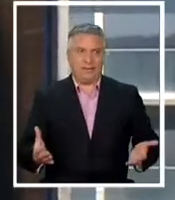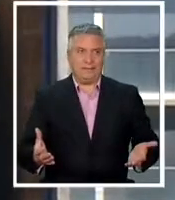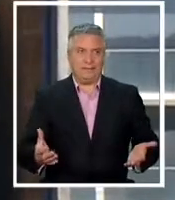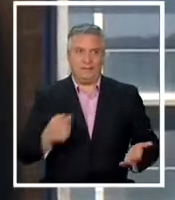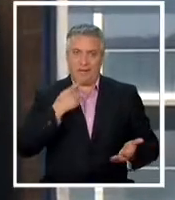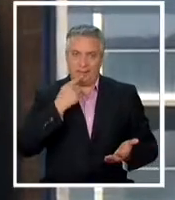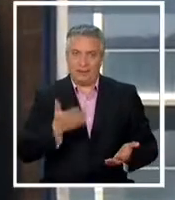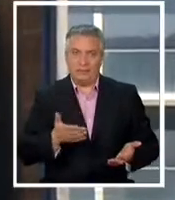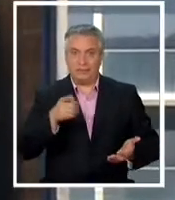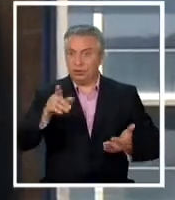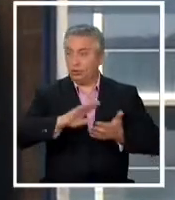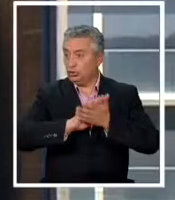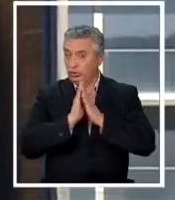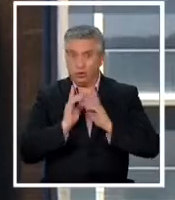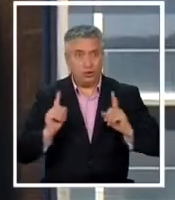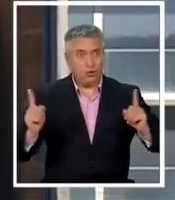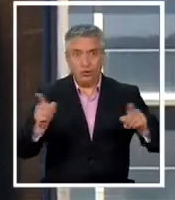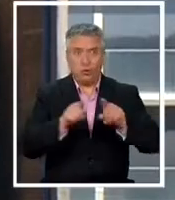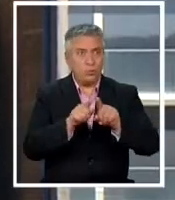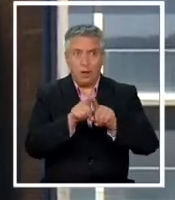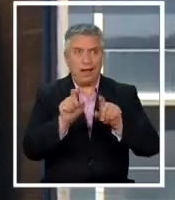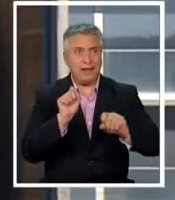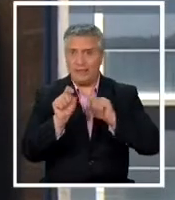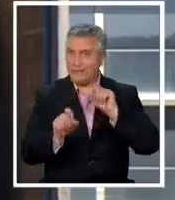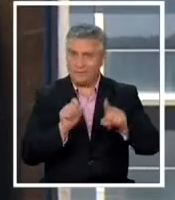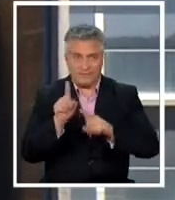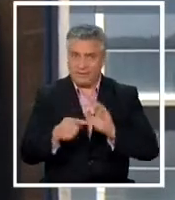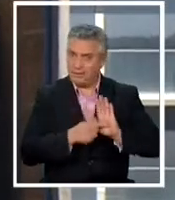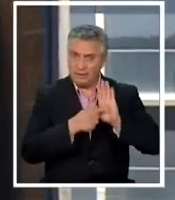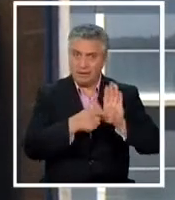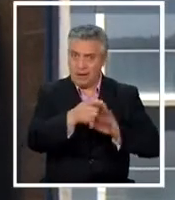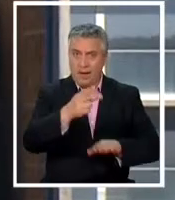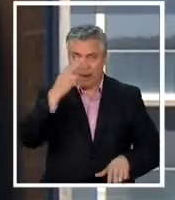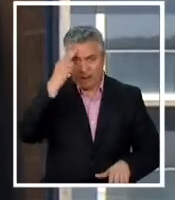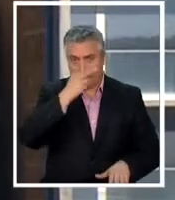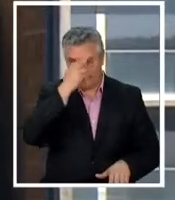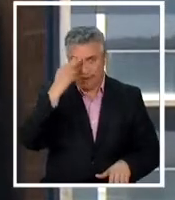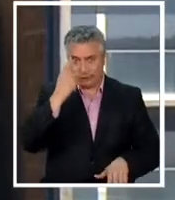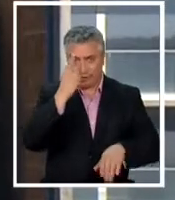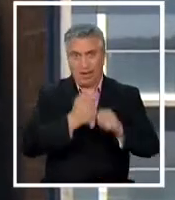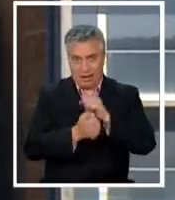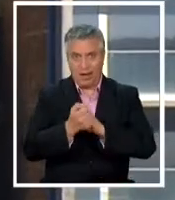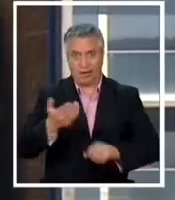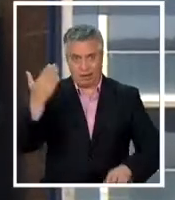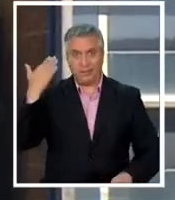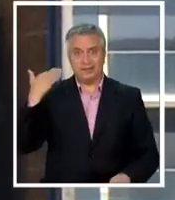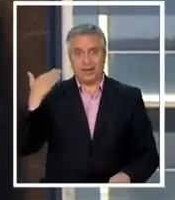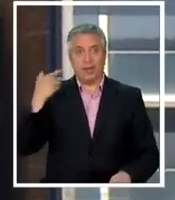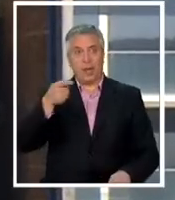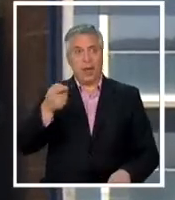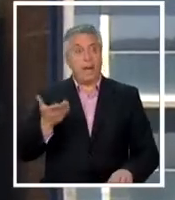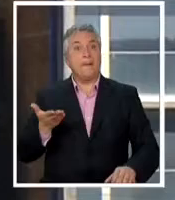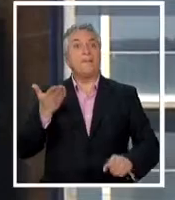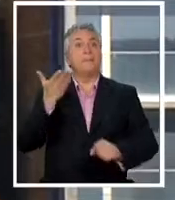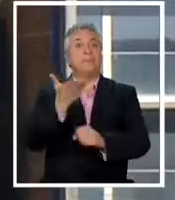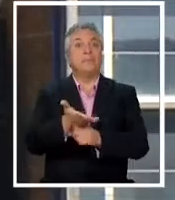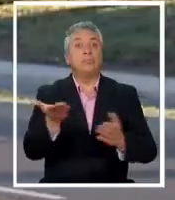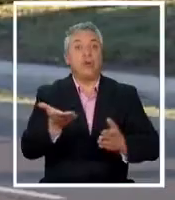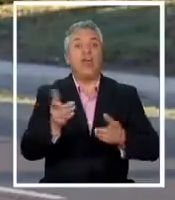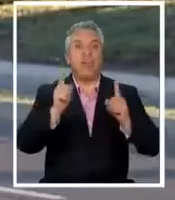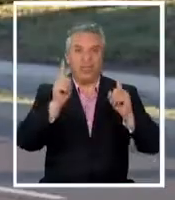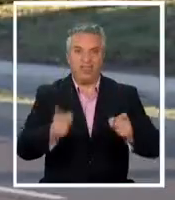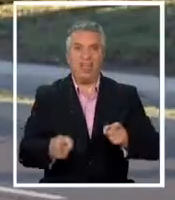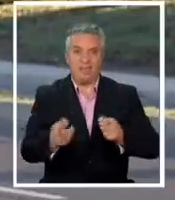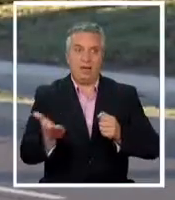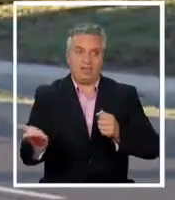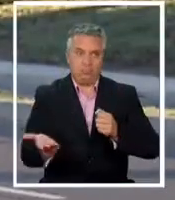la petición de la corporación pro defensa presentada en marzo del año pasado y esa petición es que se debe demoler